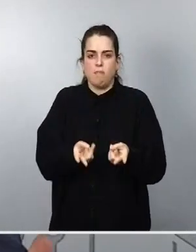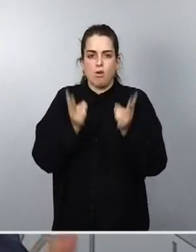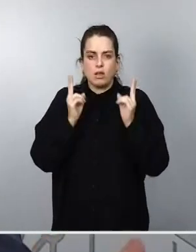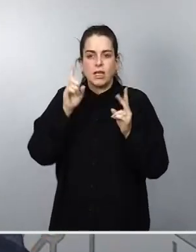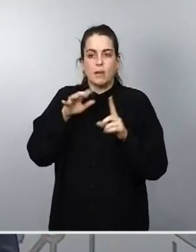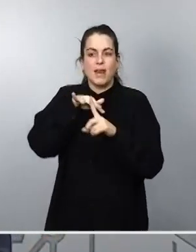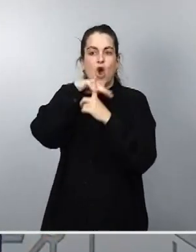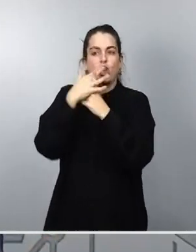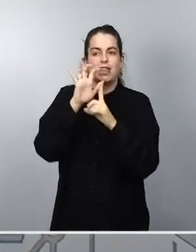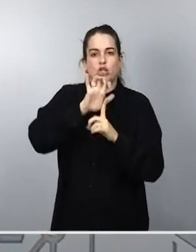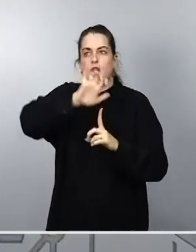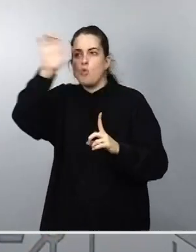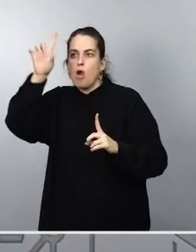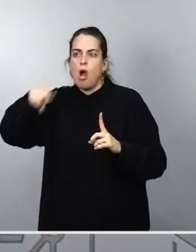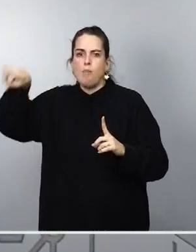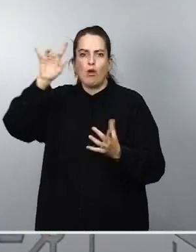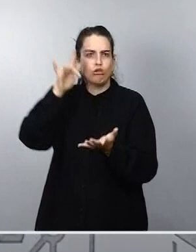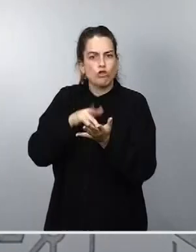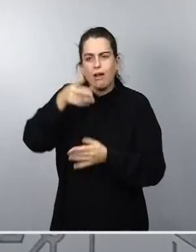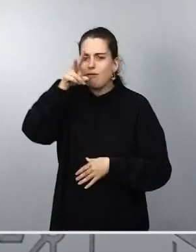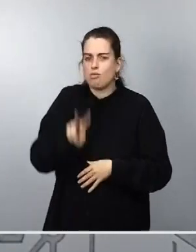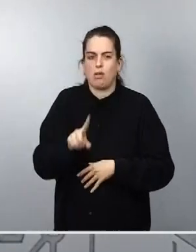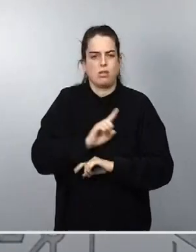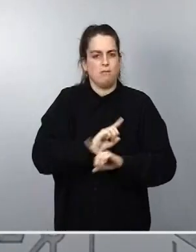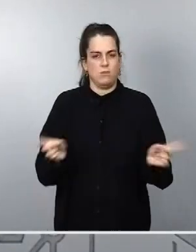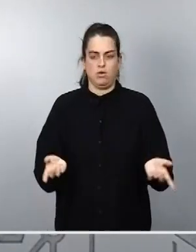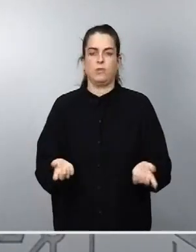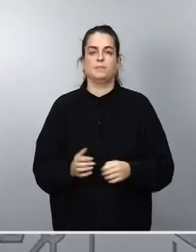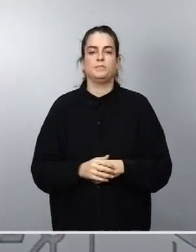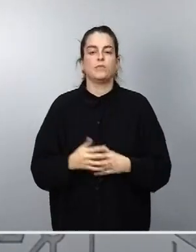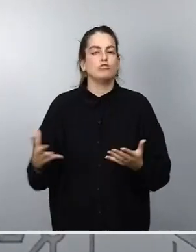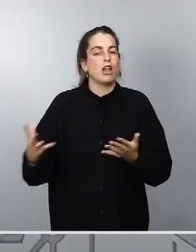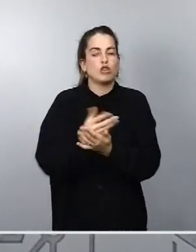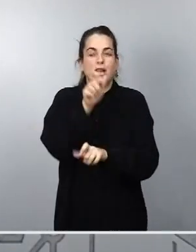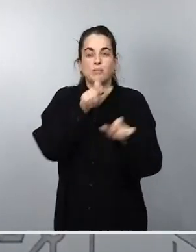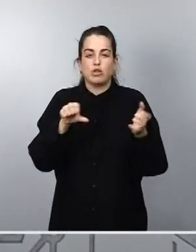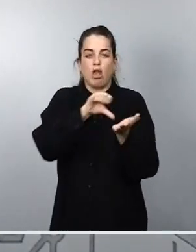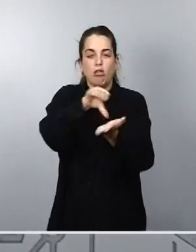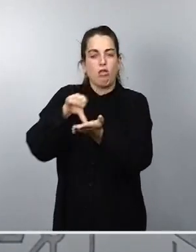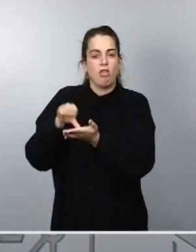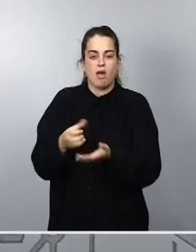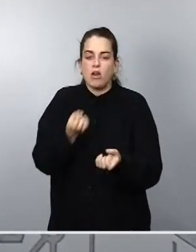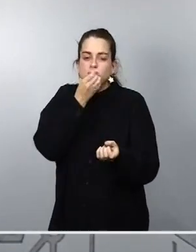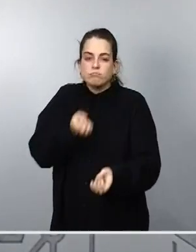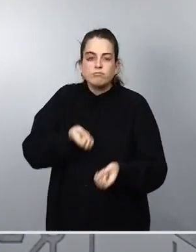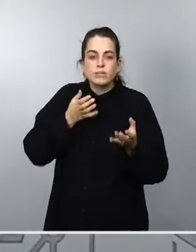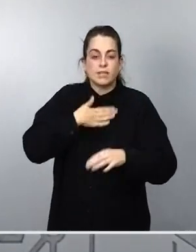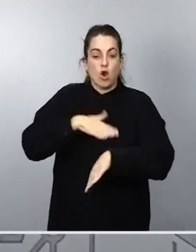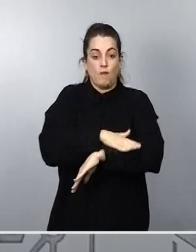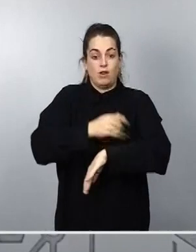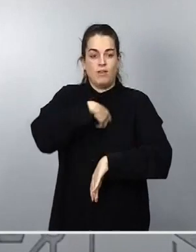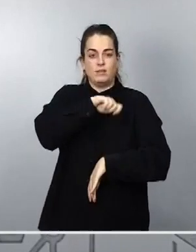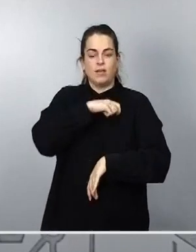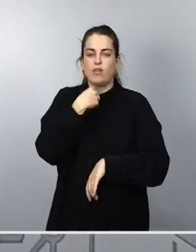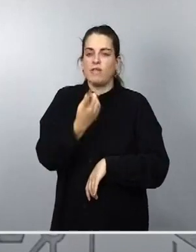el que se desenvuelve la democracia española. A todos los ciudadanos quiero trasladarles en nombre del gobierno de España un mensaje de